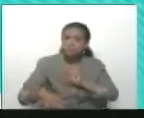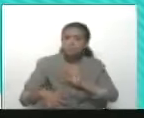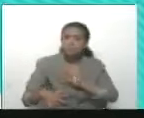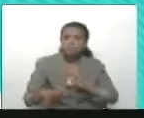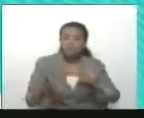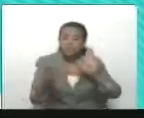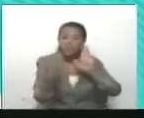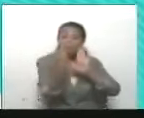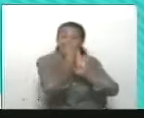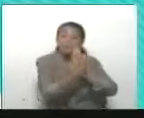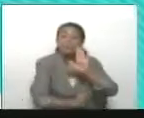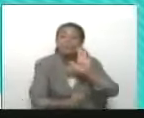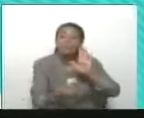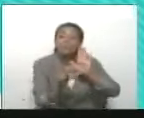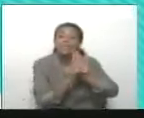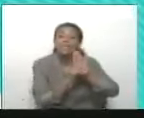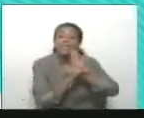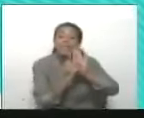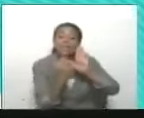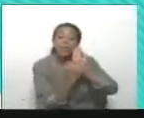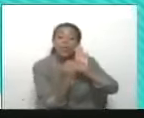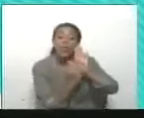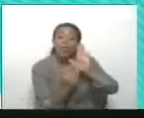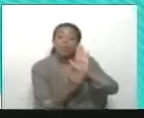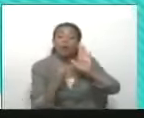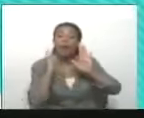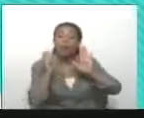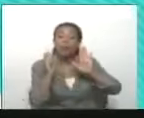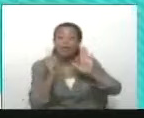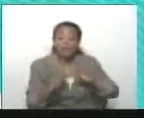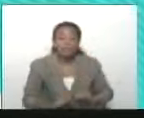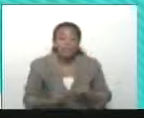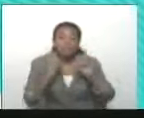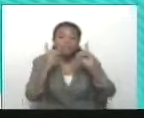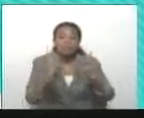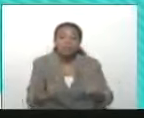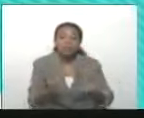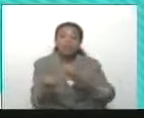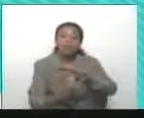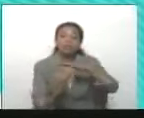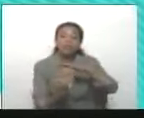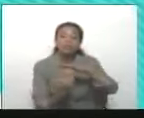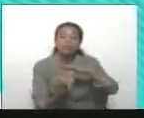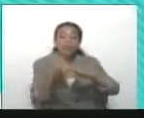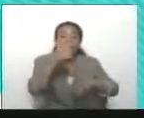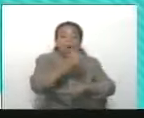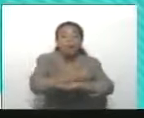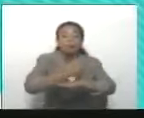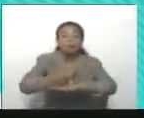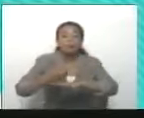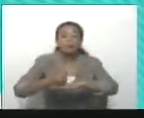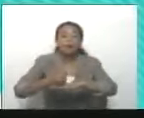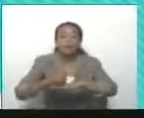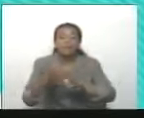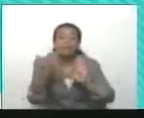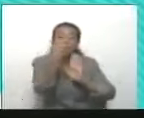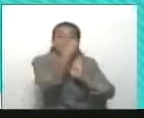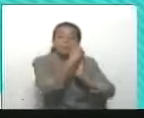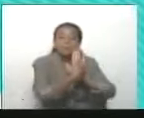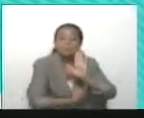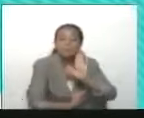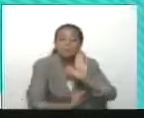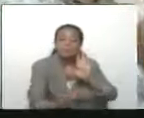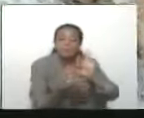estricto de la ley, la constitución y las decisiones de las instituciones venezolanas. En el marco estricto.